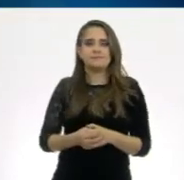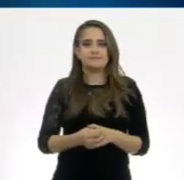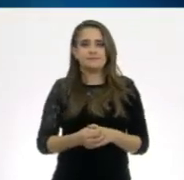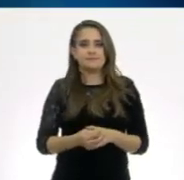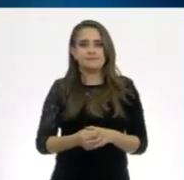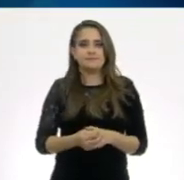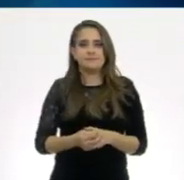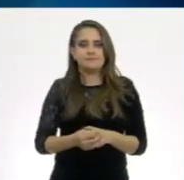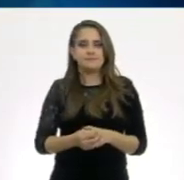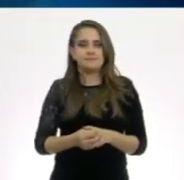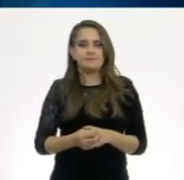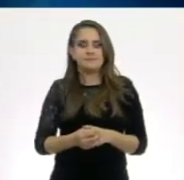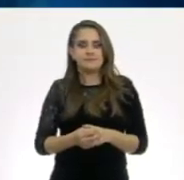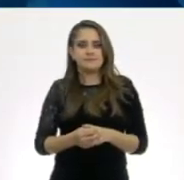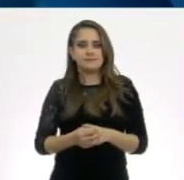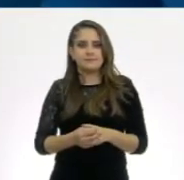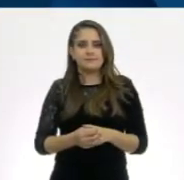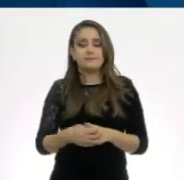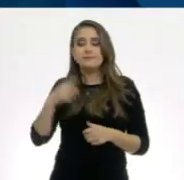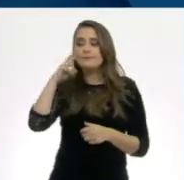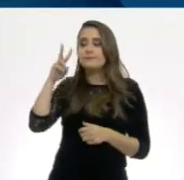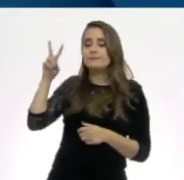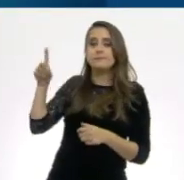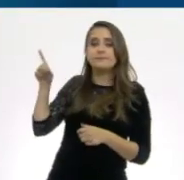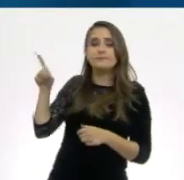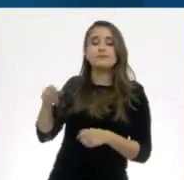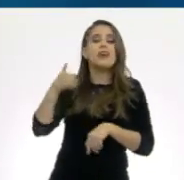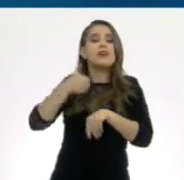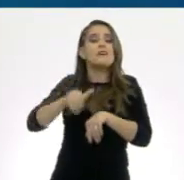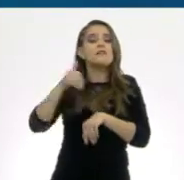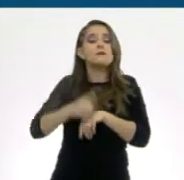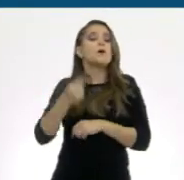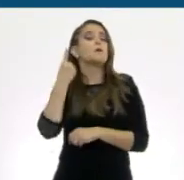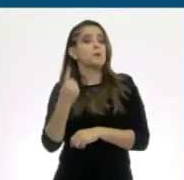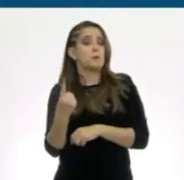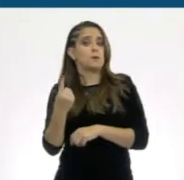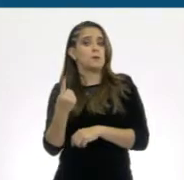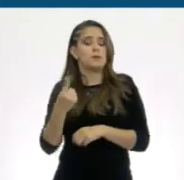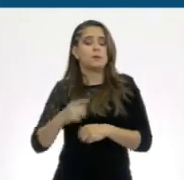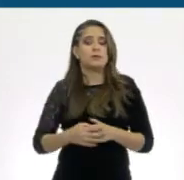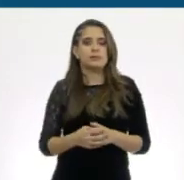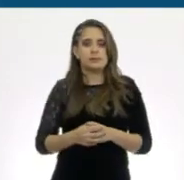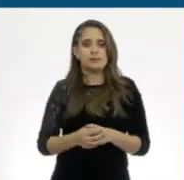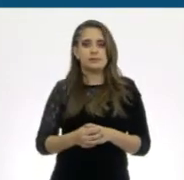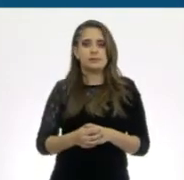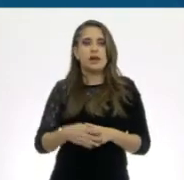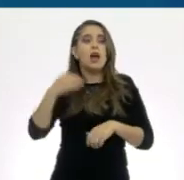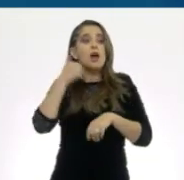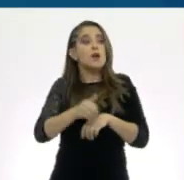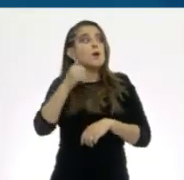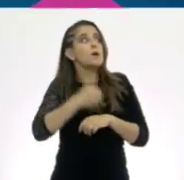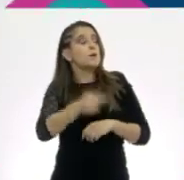Y nos aparece en el número uno. Uno.